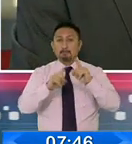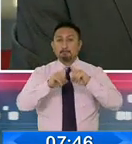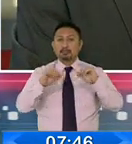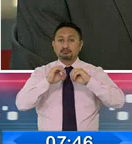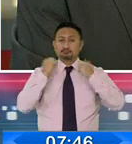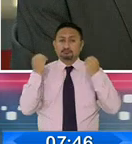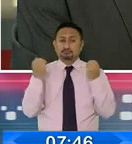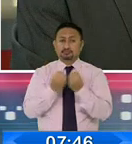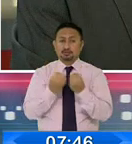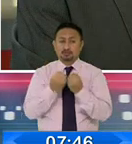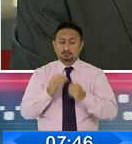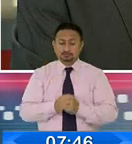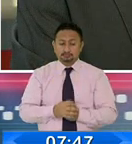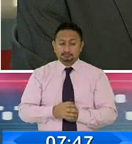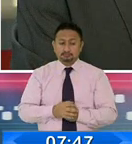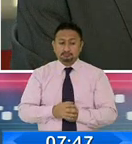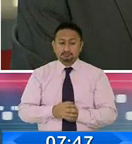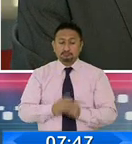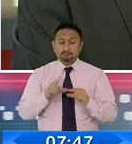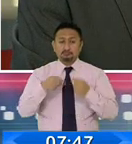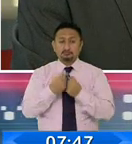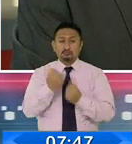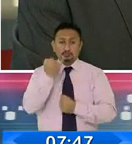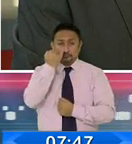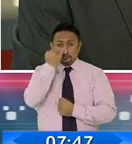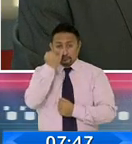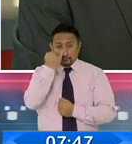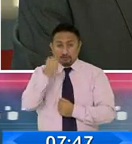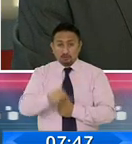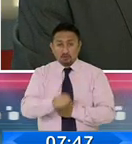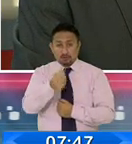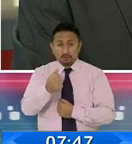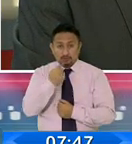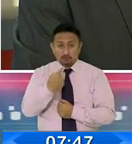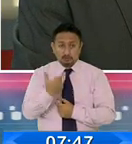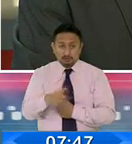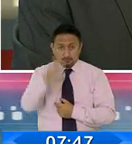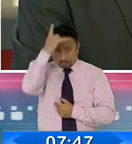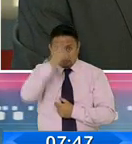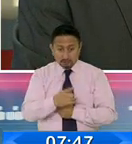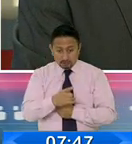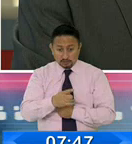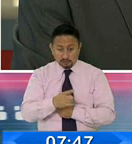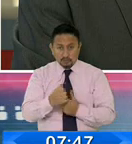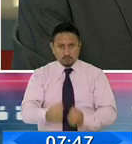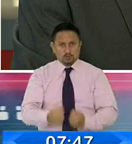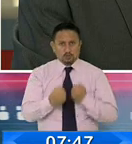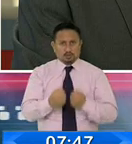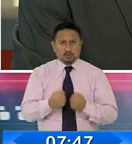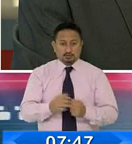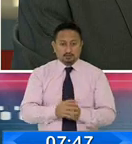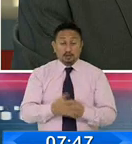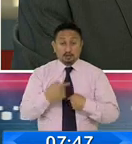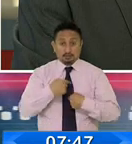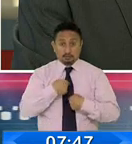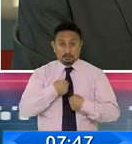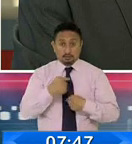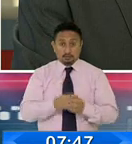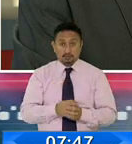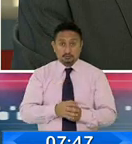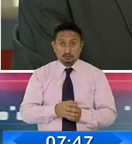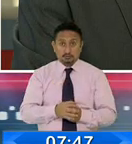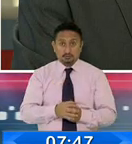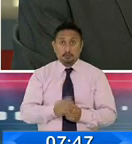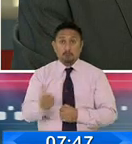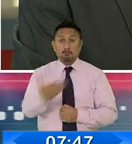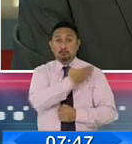sociales como la Ecorunari y otros empiezan a tomar decisiones más firmes, yo no puedo, no tengo, yo no soy